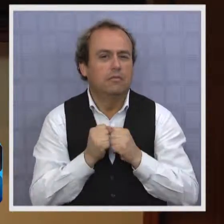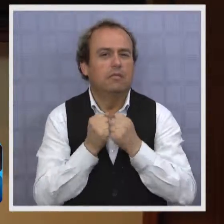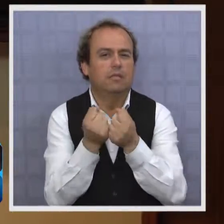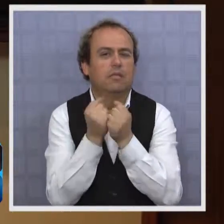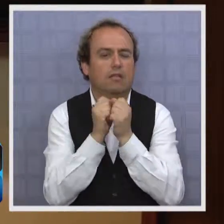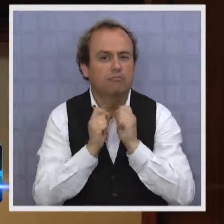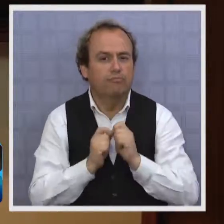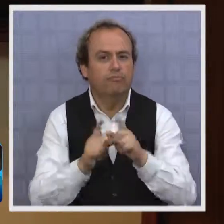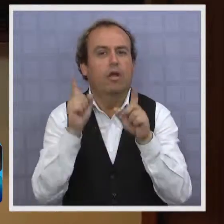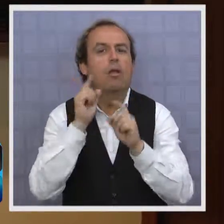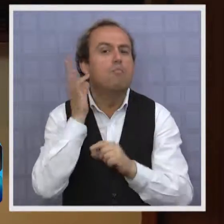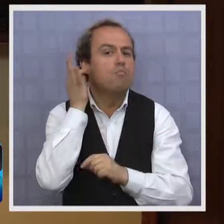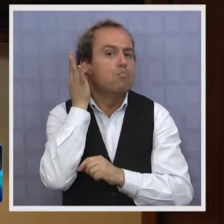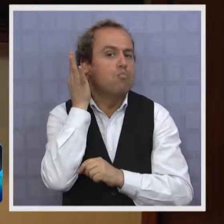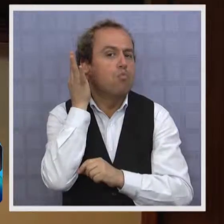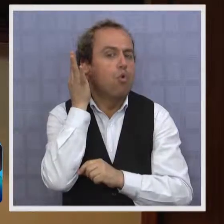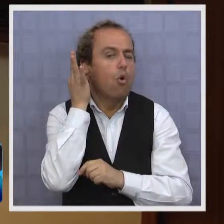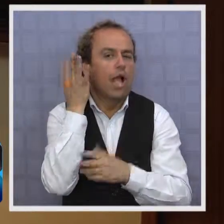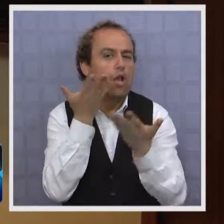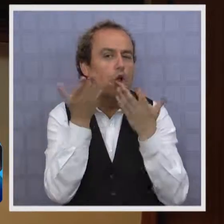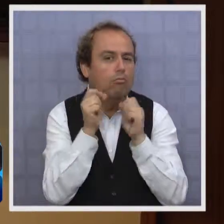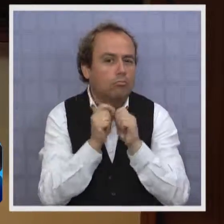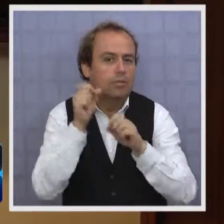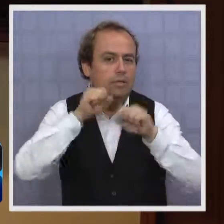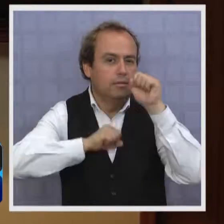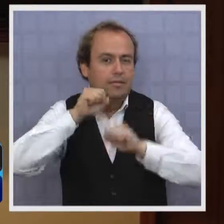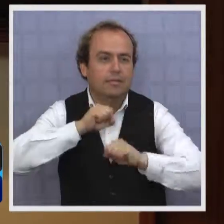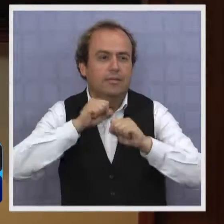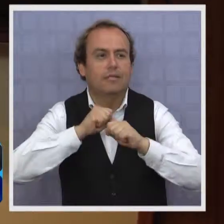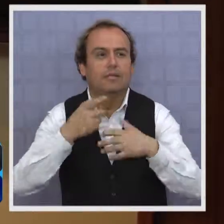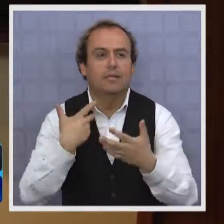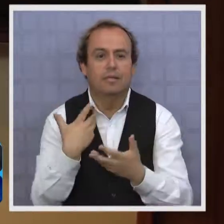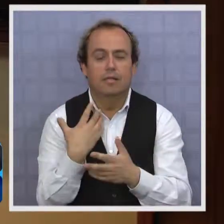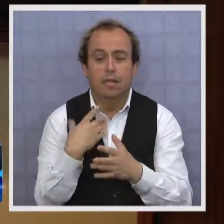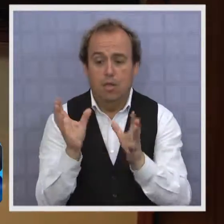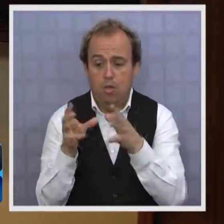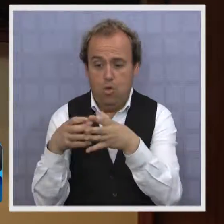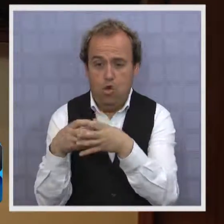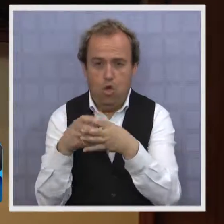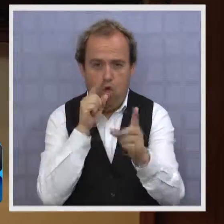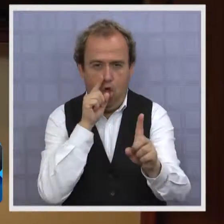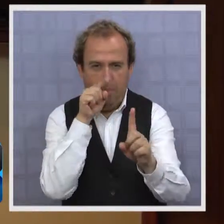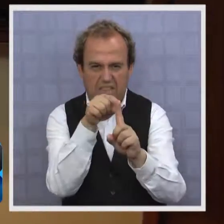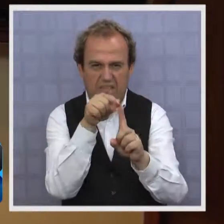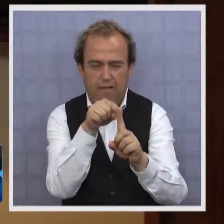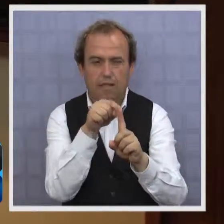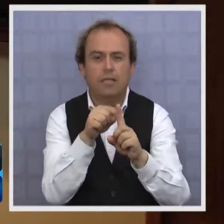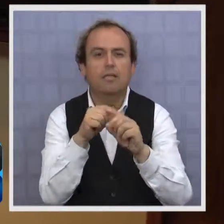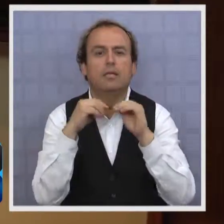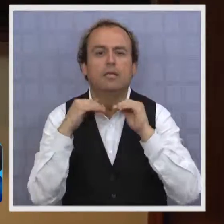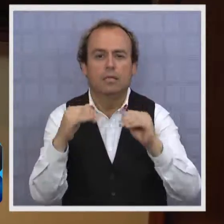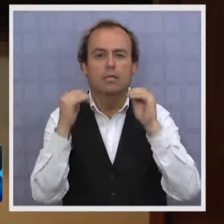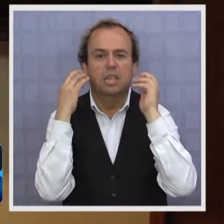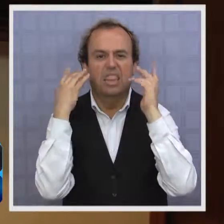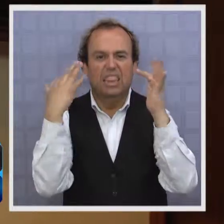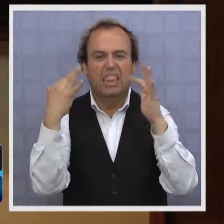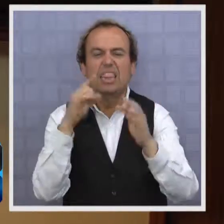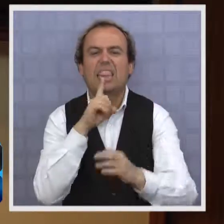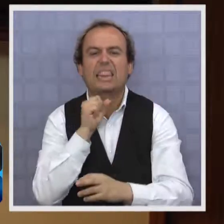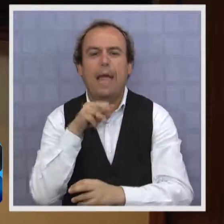emprendimiento femenino en particular. Entonces hemos elegido un grupo objetivo que tiene que ver con el Tamarugal y el Iquique,